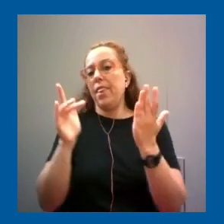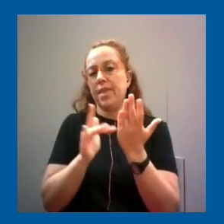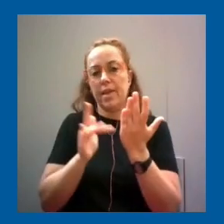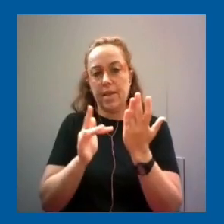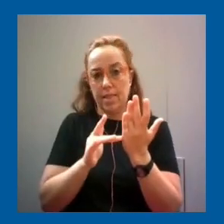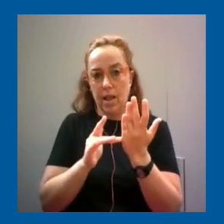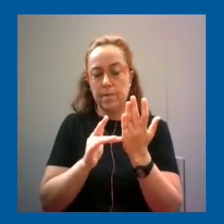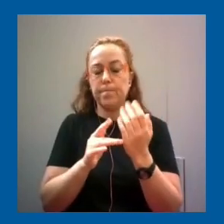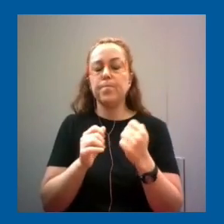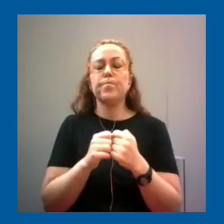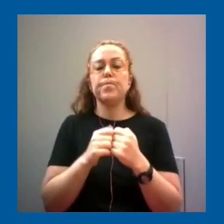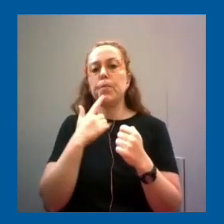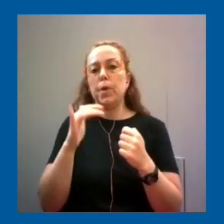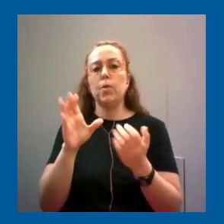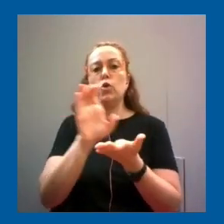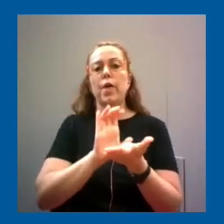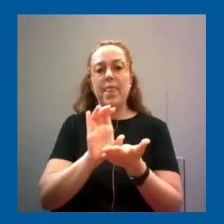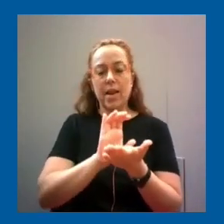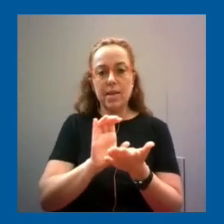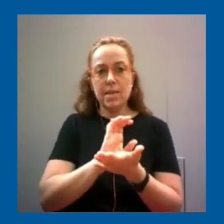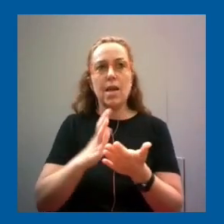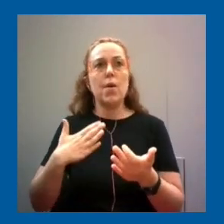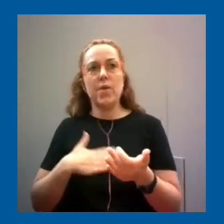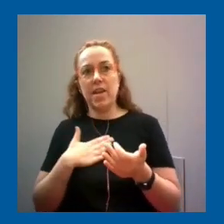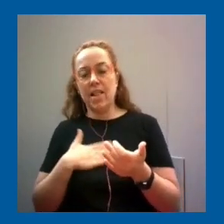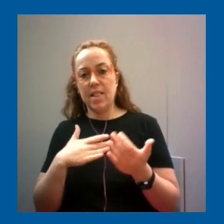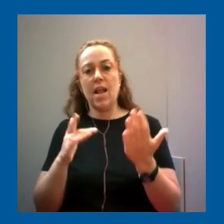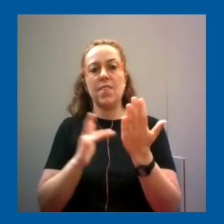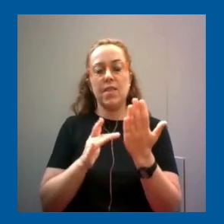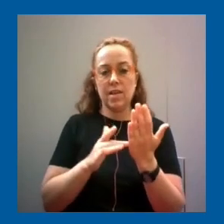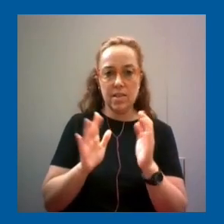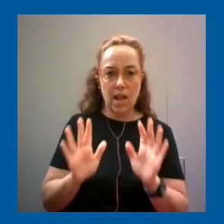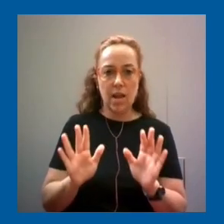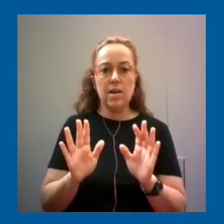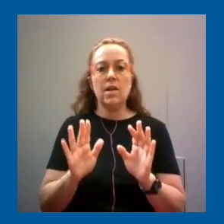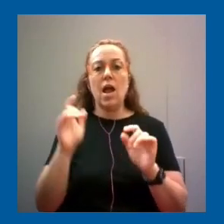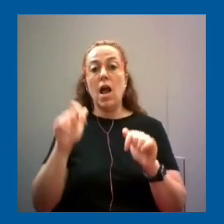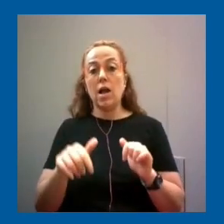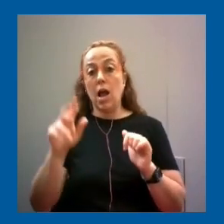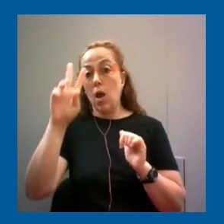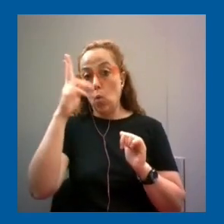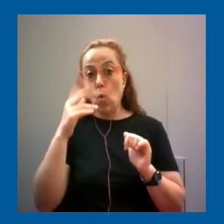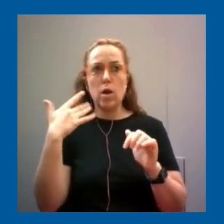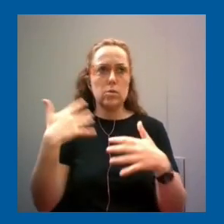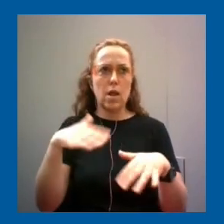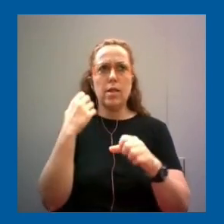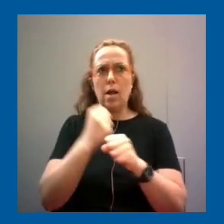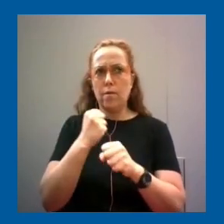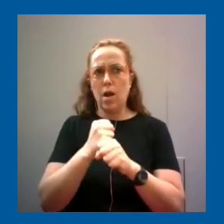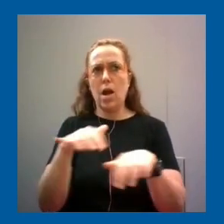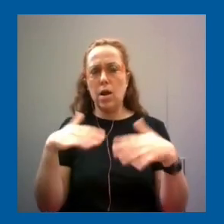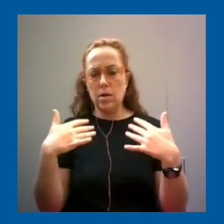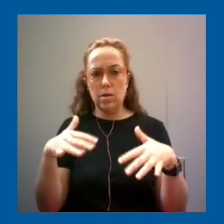es ciudadanía y bienestar digital, que trabaja mucho estos temas. En el país se viene trabajando por muchas